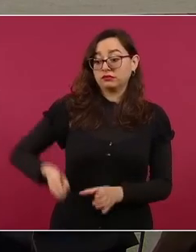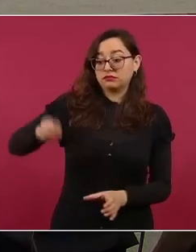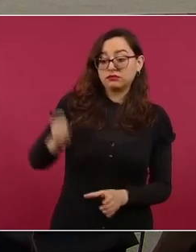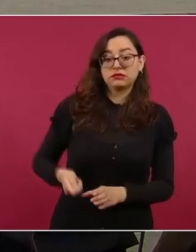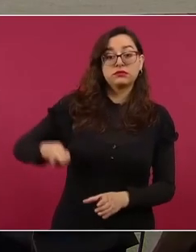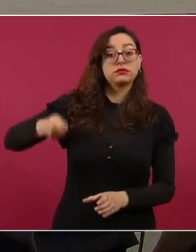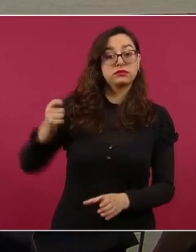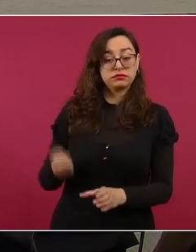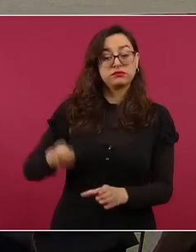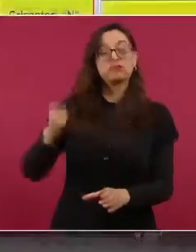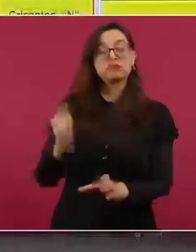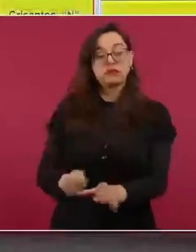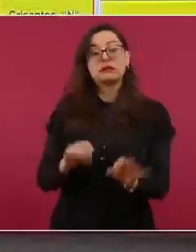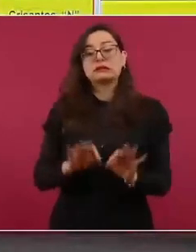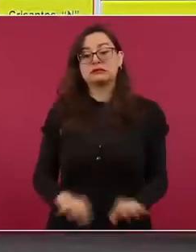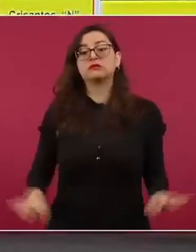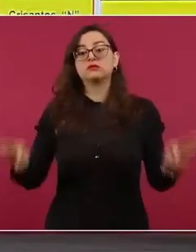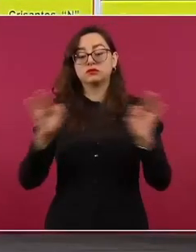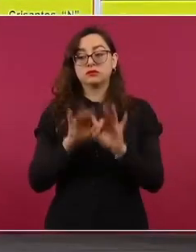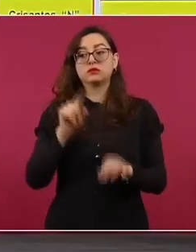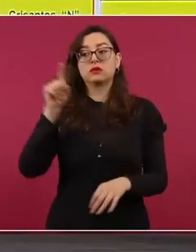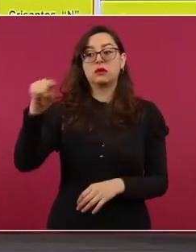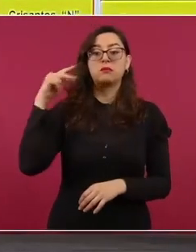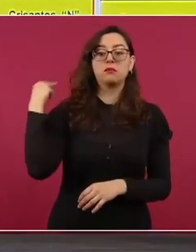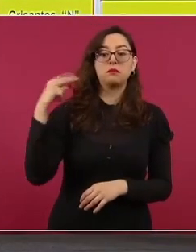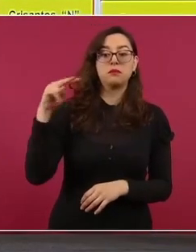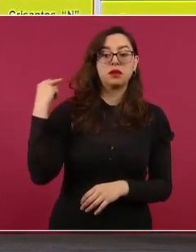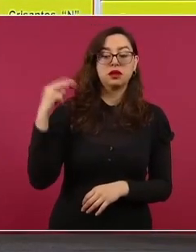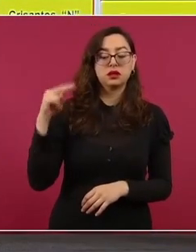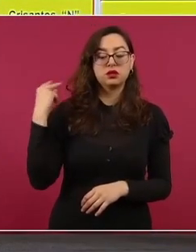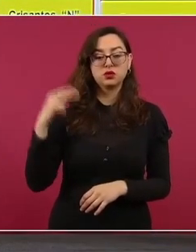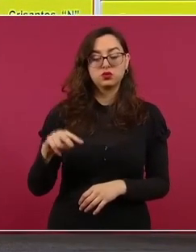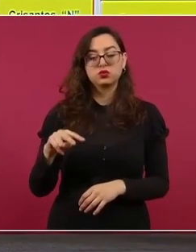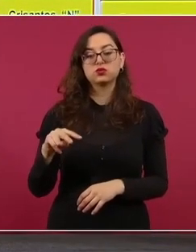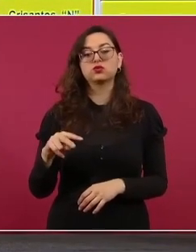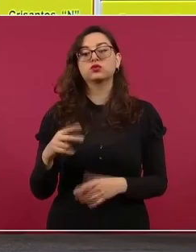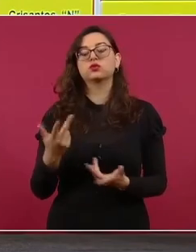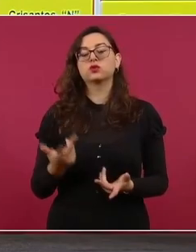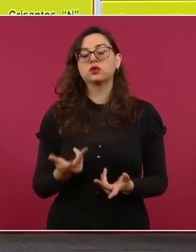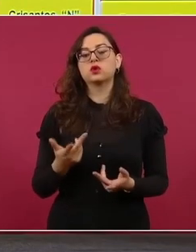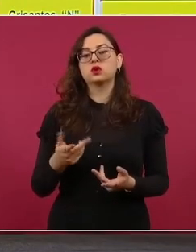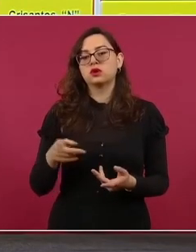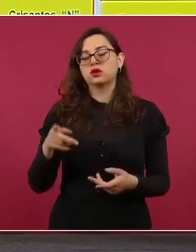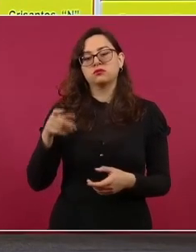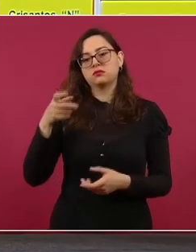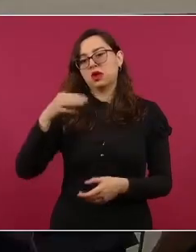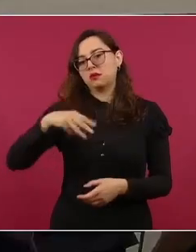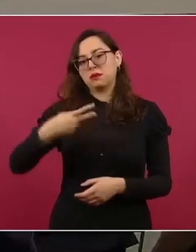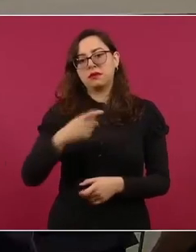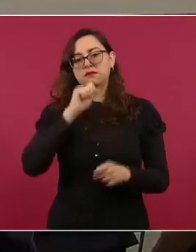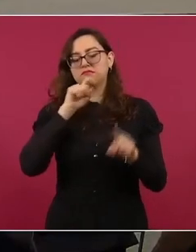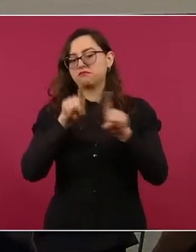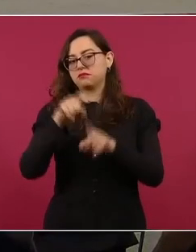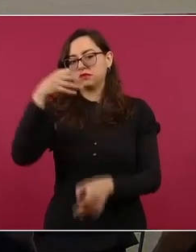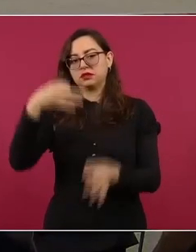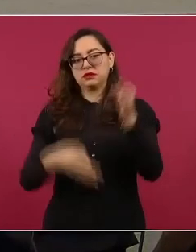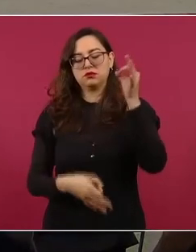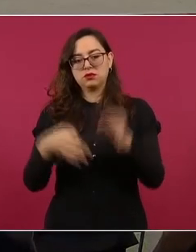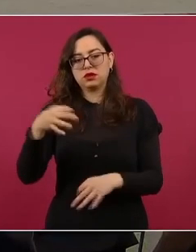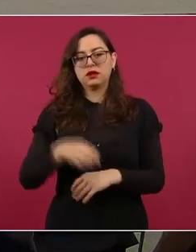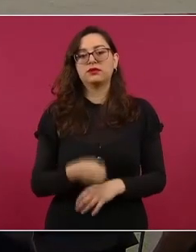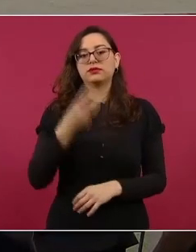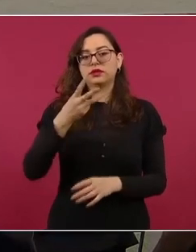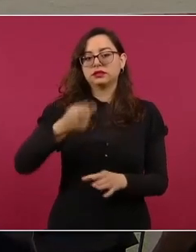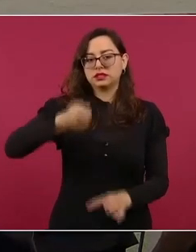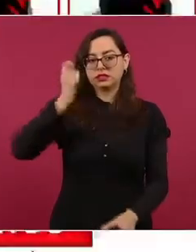de la Fiscalía de Veracruz y del Tribunal Superior de Justicia de aquella entidad. Son tres sentencias por secuestro,